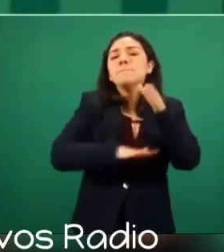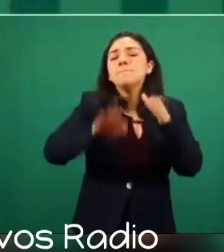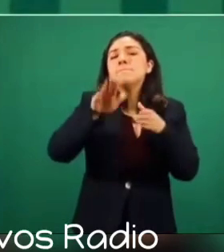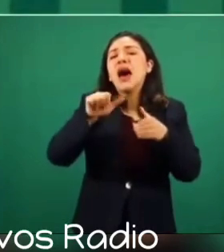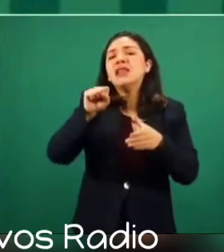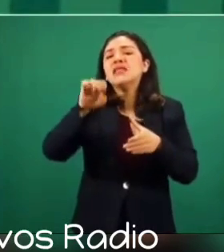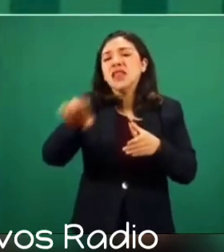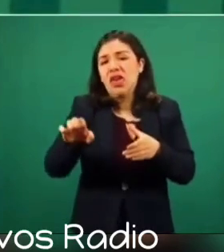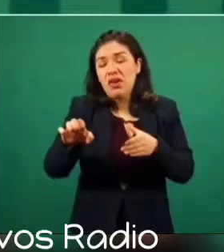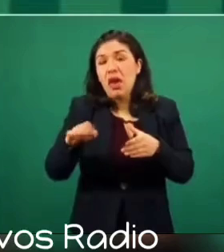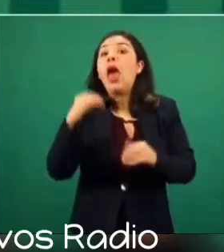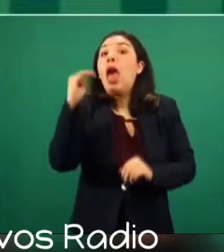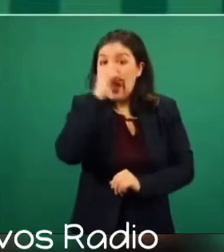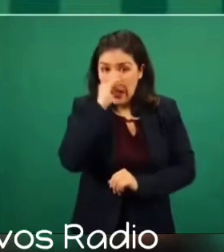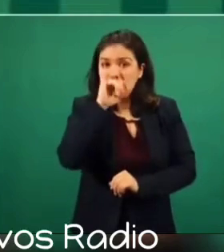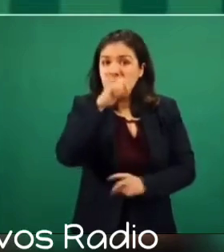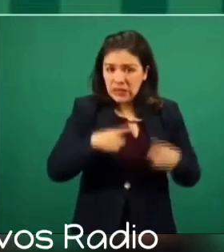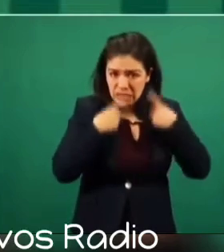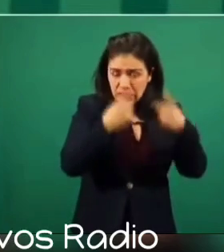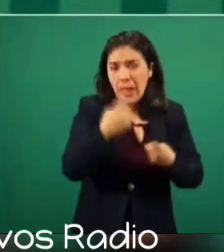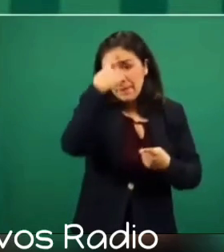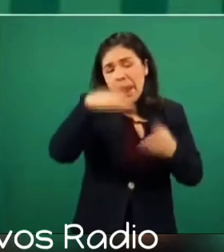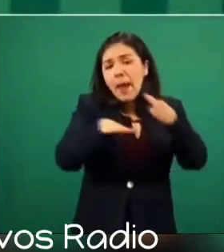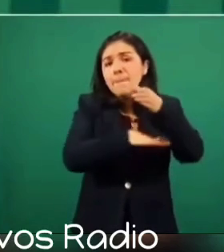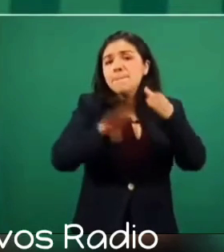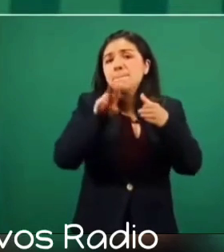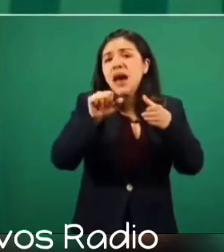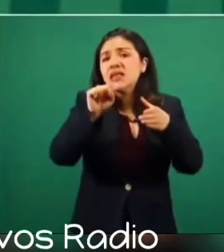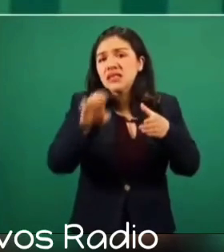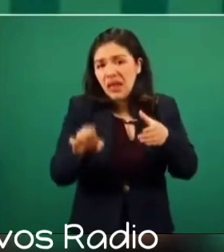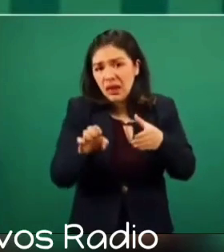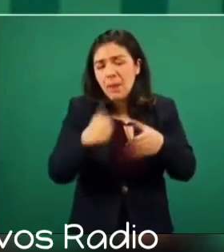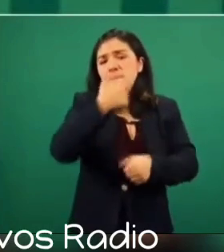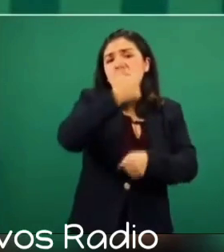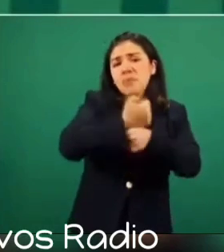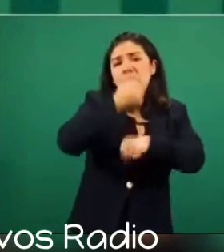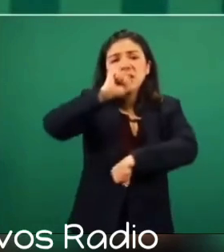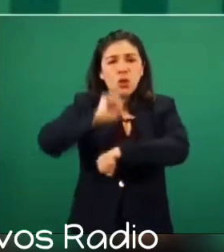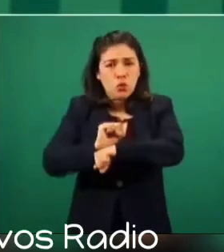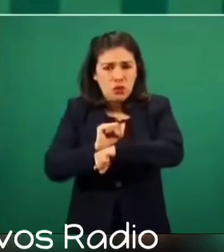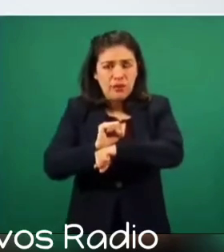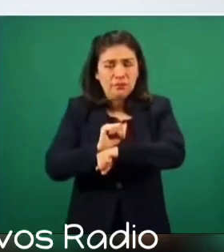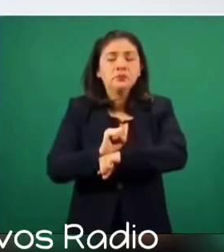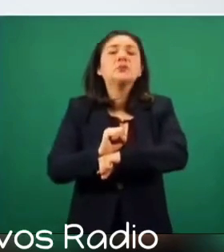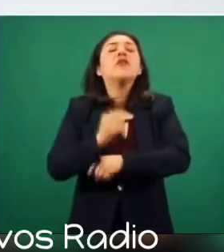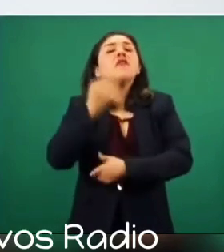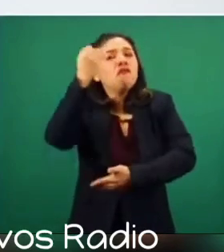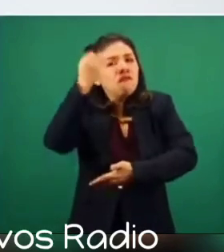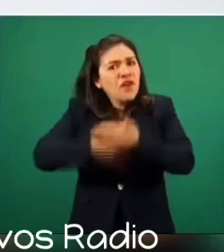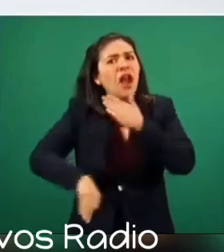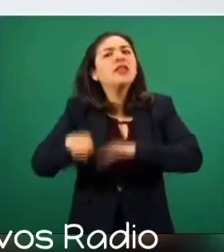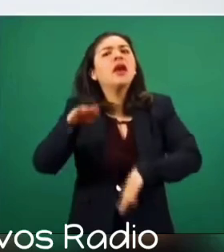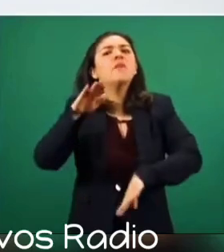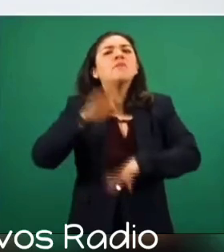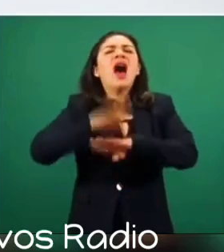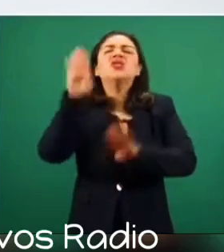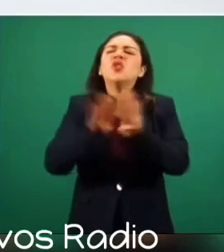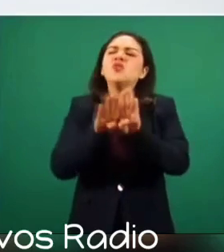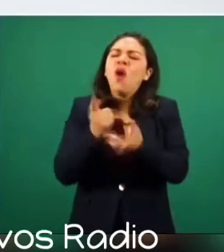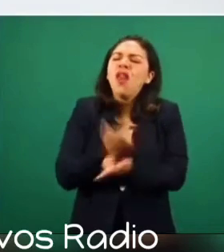la gratuidad para el nivel básico, y se dejó al mercado